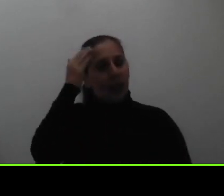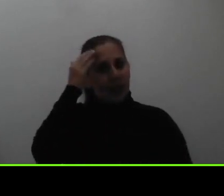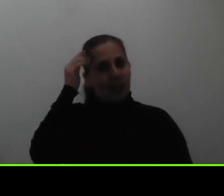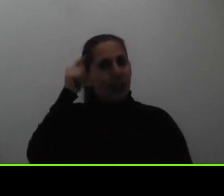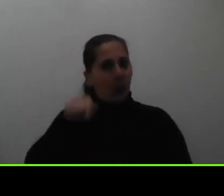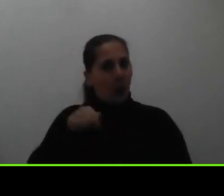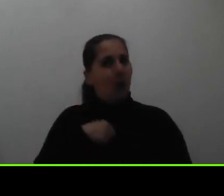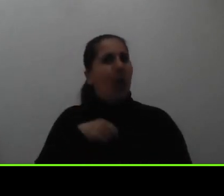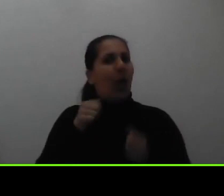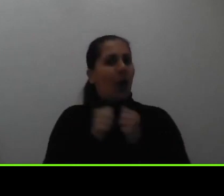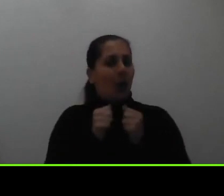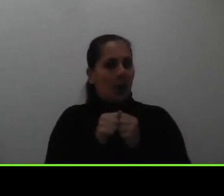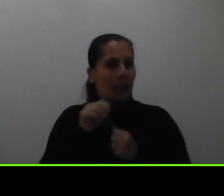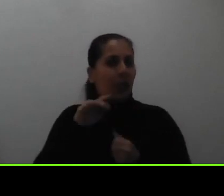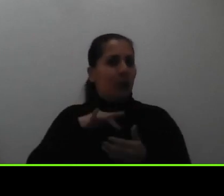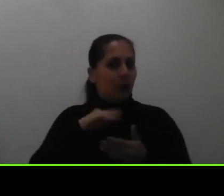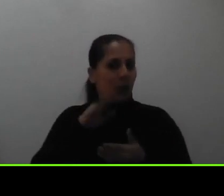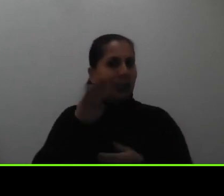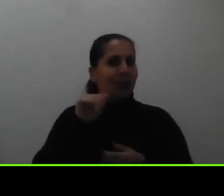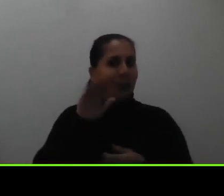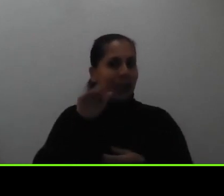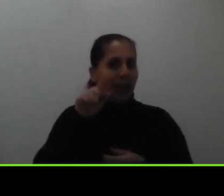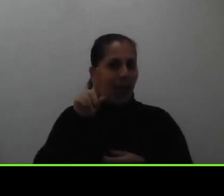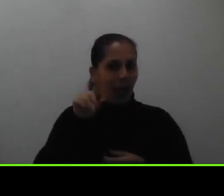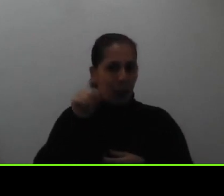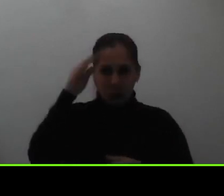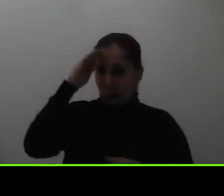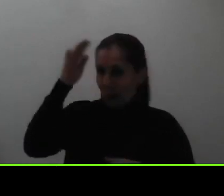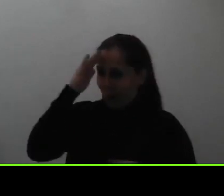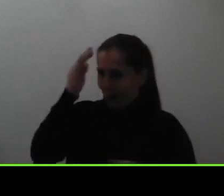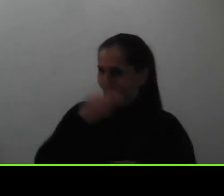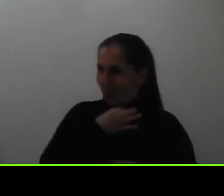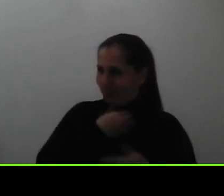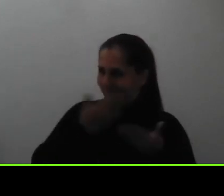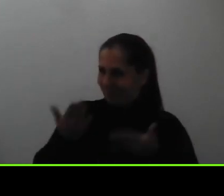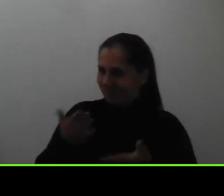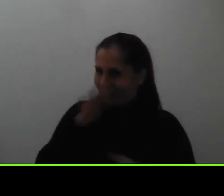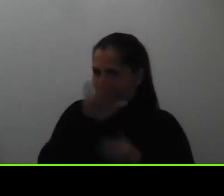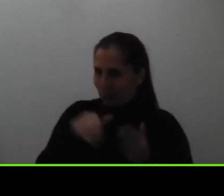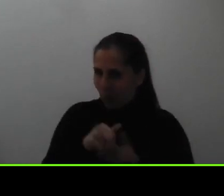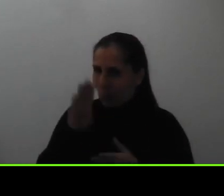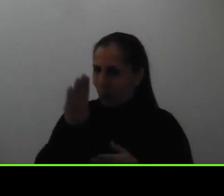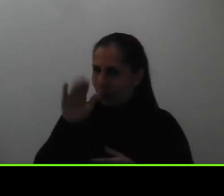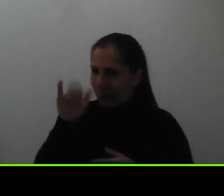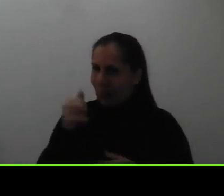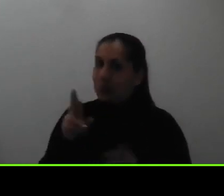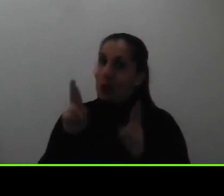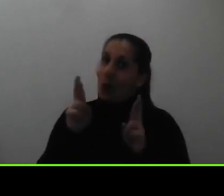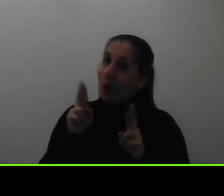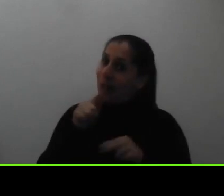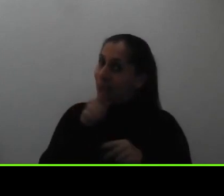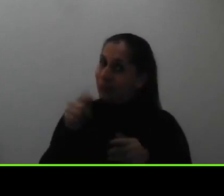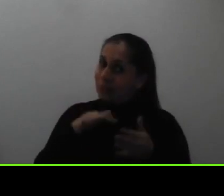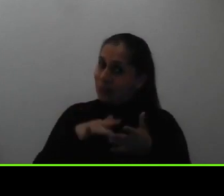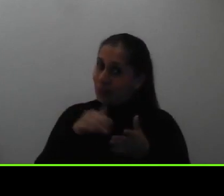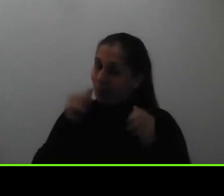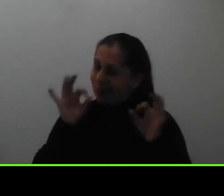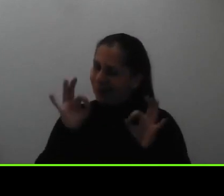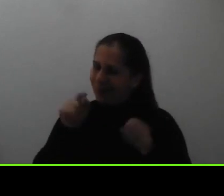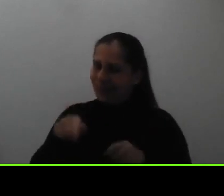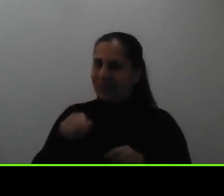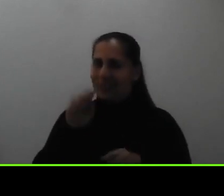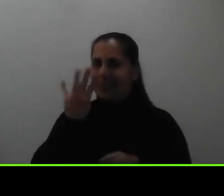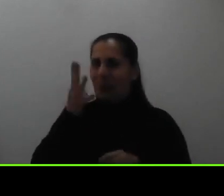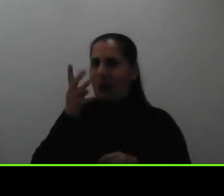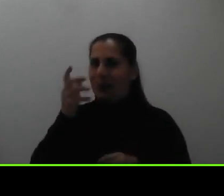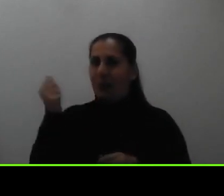becados y becadas más bien un saludo cordial a ellos también y espero que les esté yendo muy bien en el cuatrimestre que ha